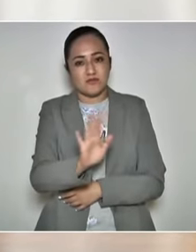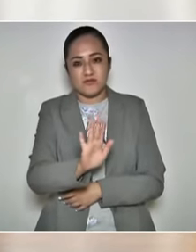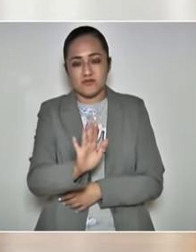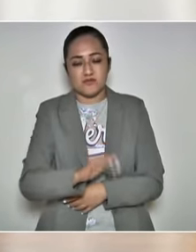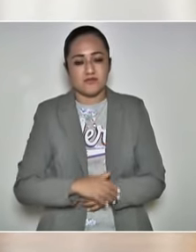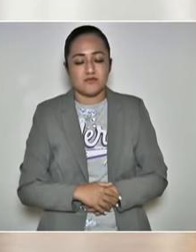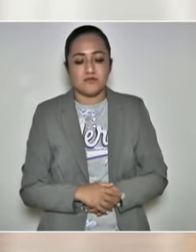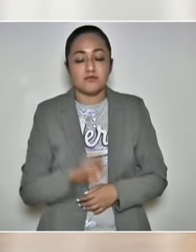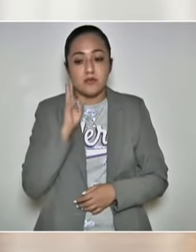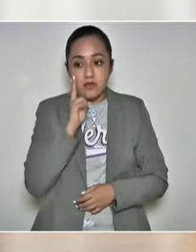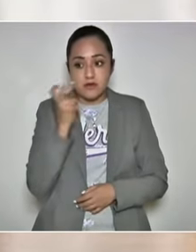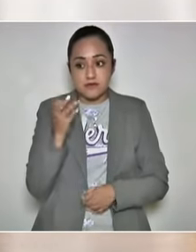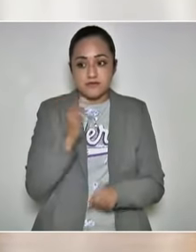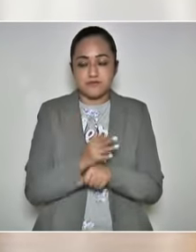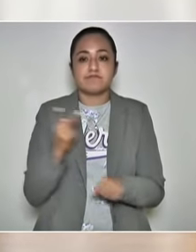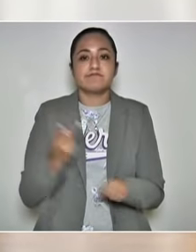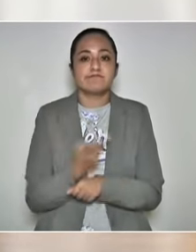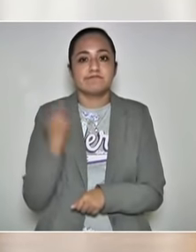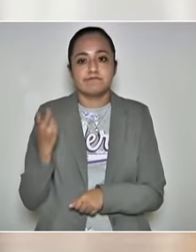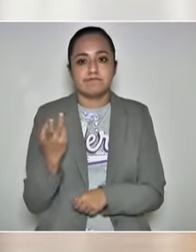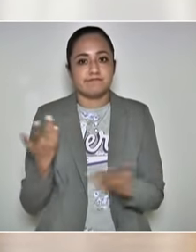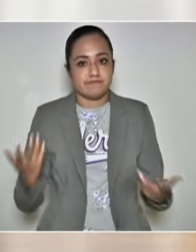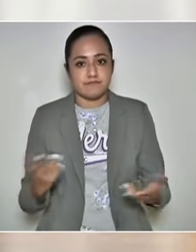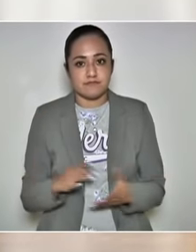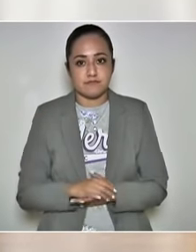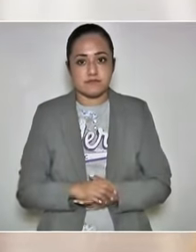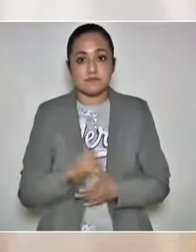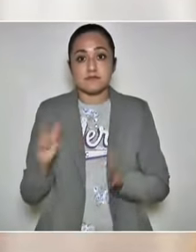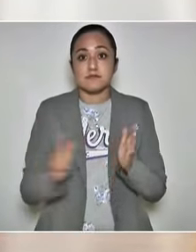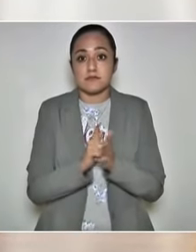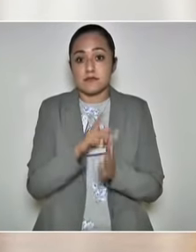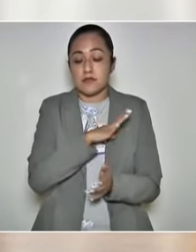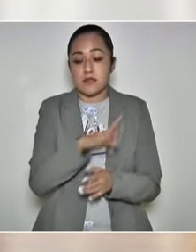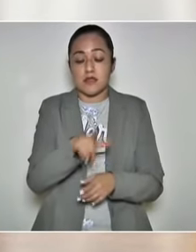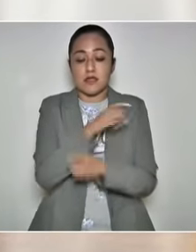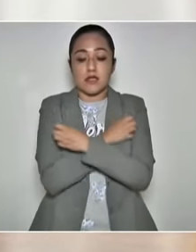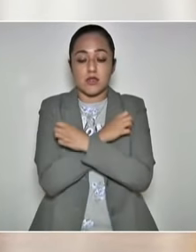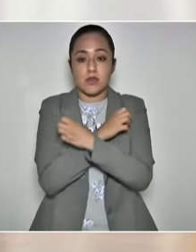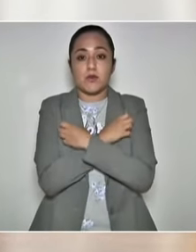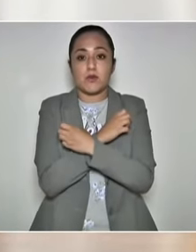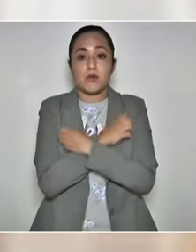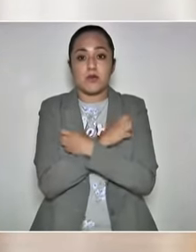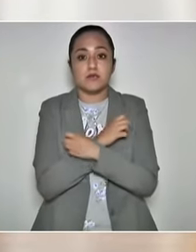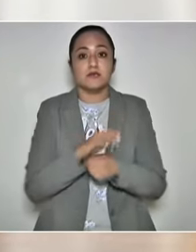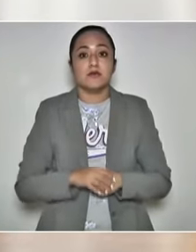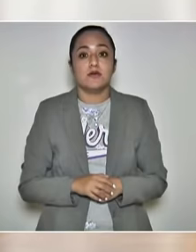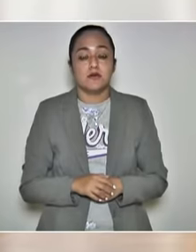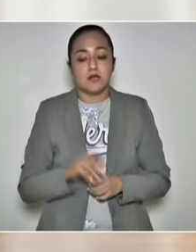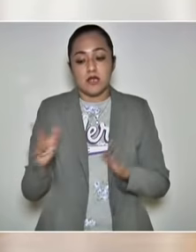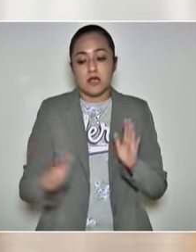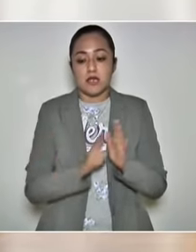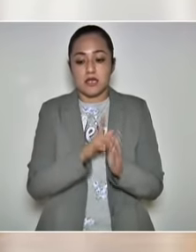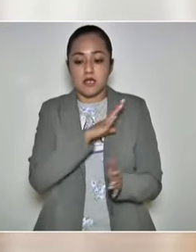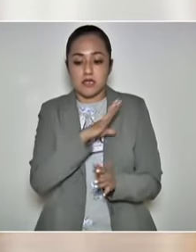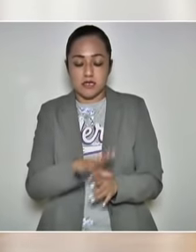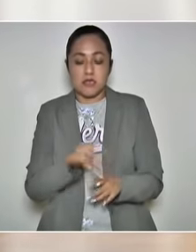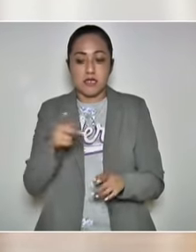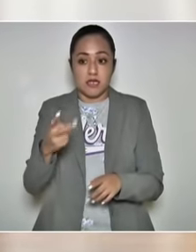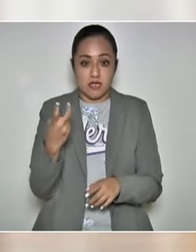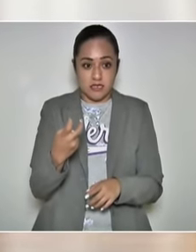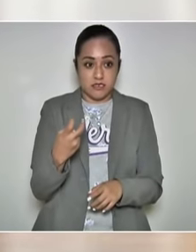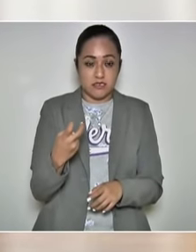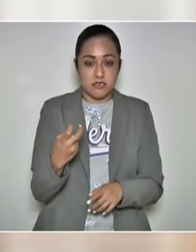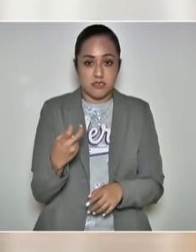Y miren ahí lo que pasó. La ley general de educación, la ley general de educación,